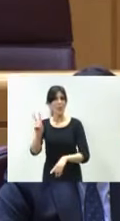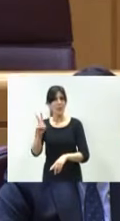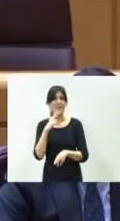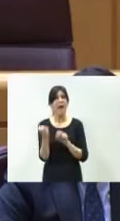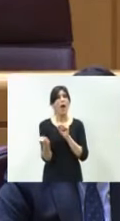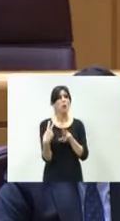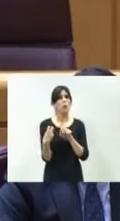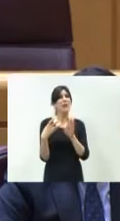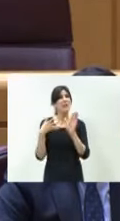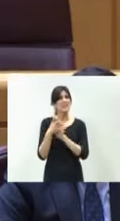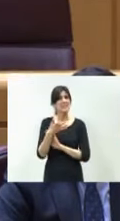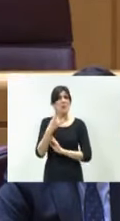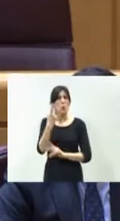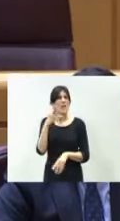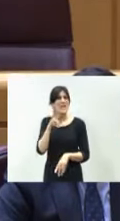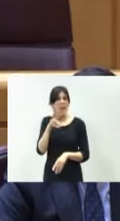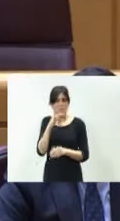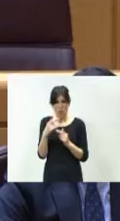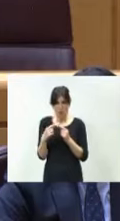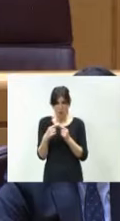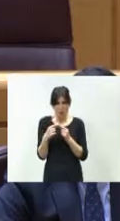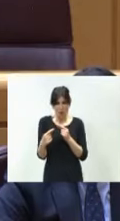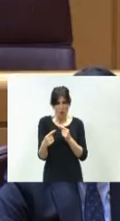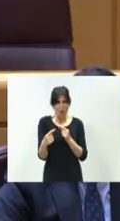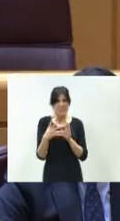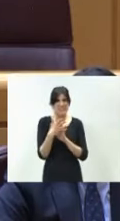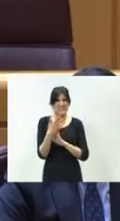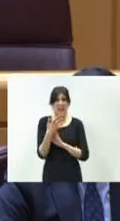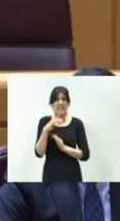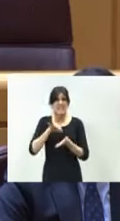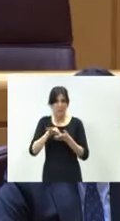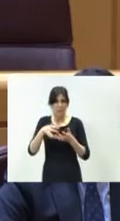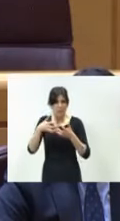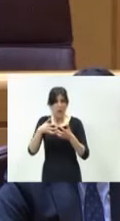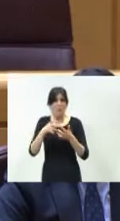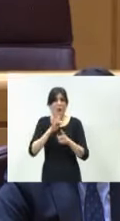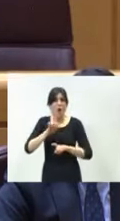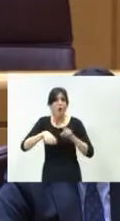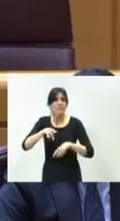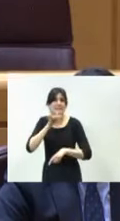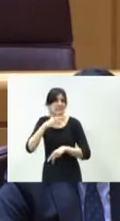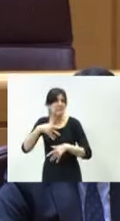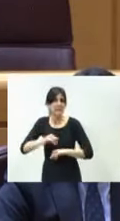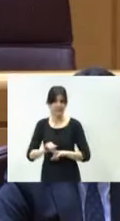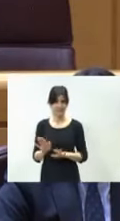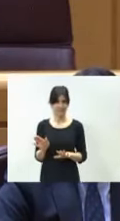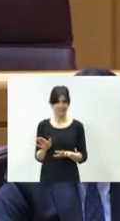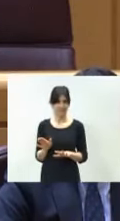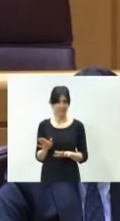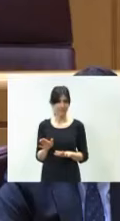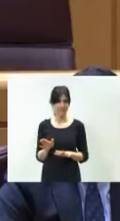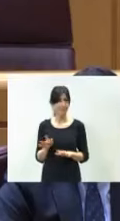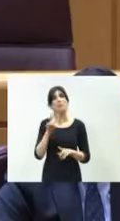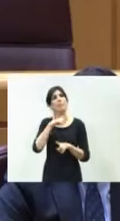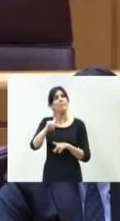Burgos no tiene ni un solo kilómetro, no en servicio, sino ni siquiera en obras. Si subimos un poco más arriba, vamos a la